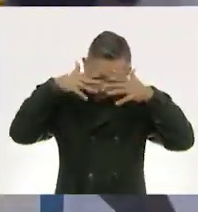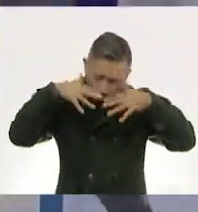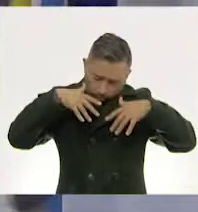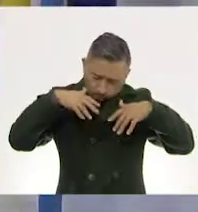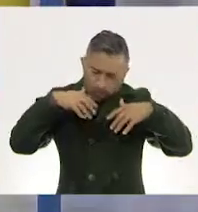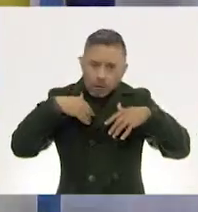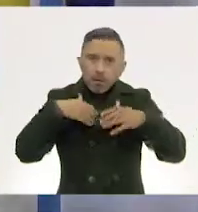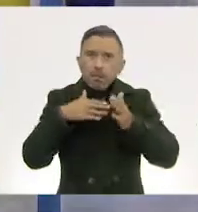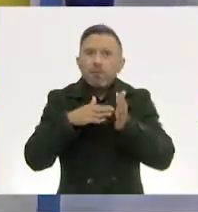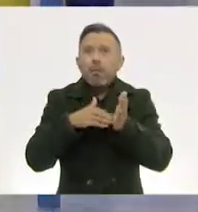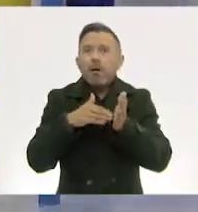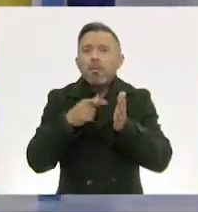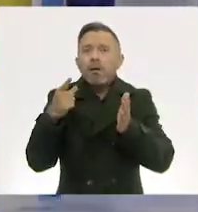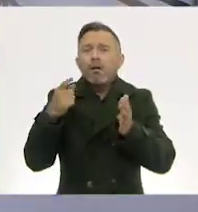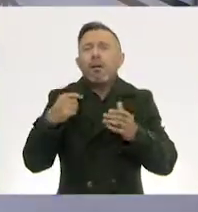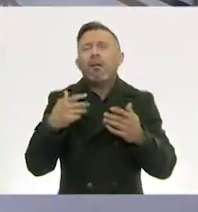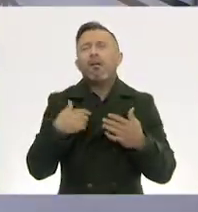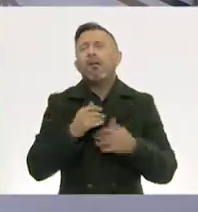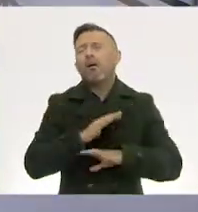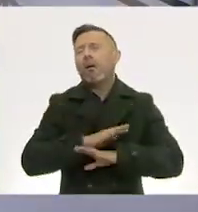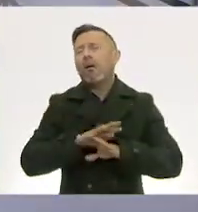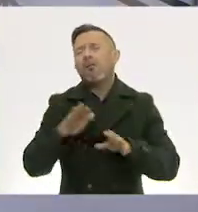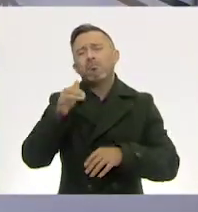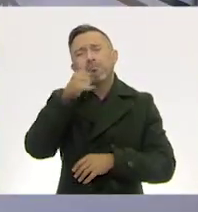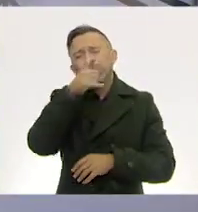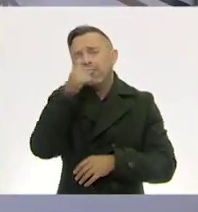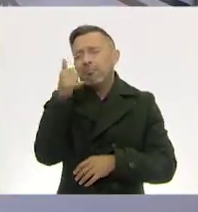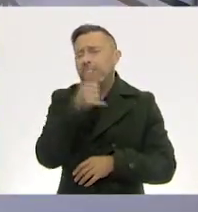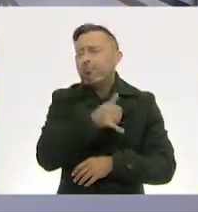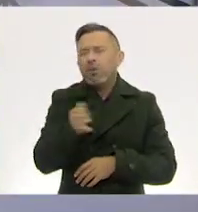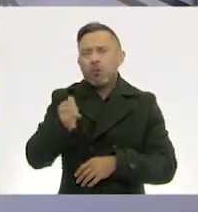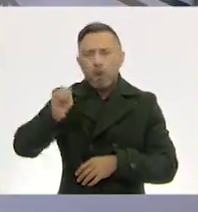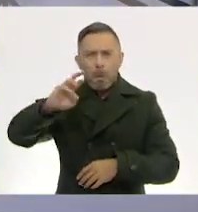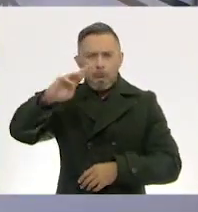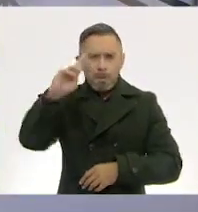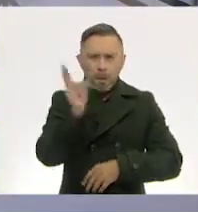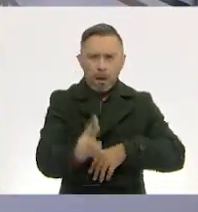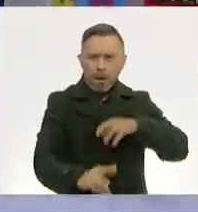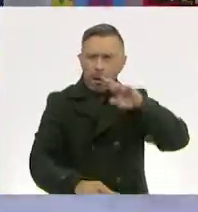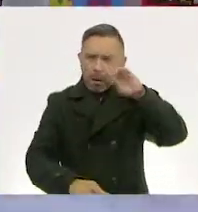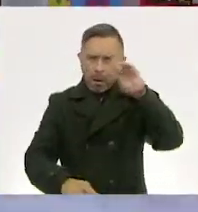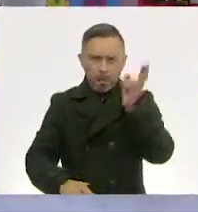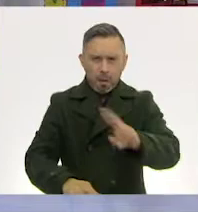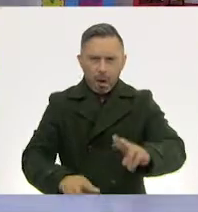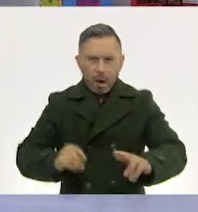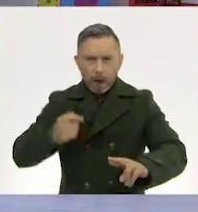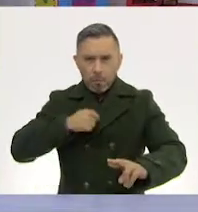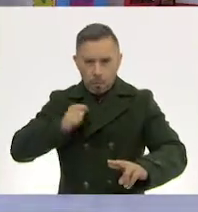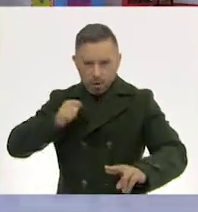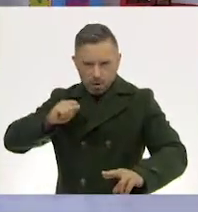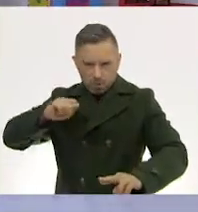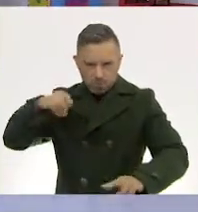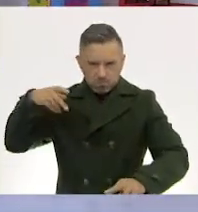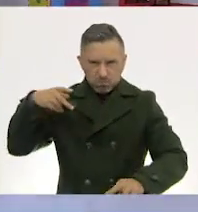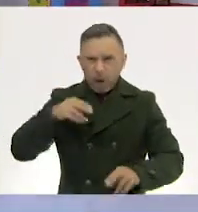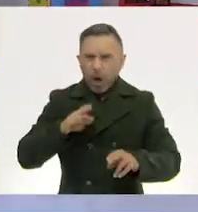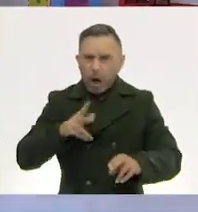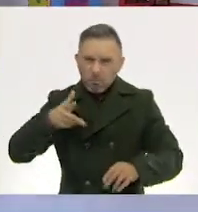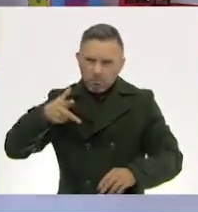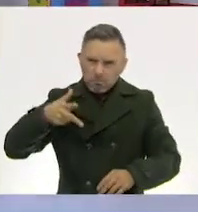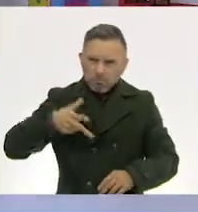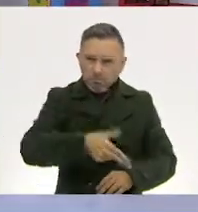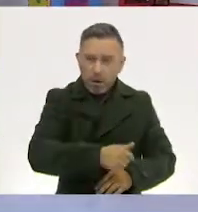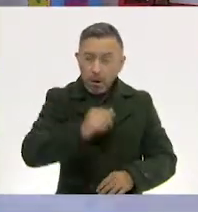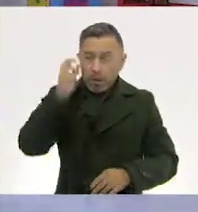perdida, truenos y relámpagos parecían tijerascasos que pasaban a su lado